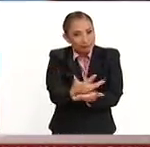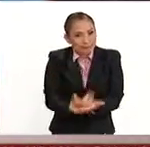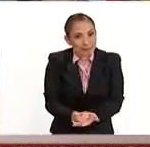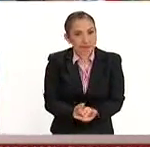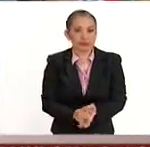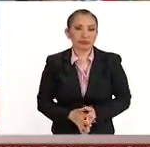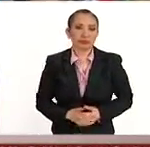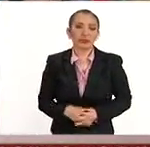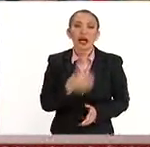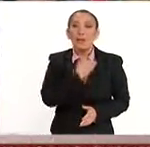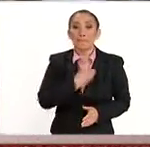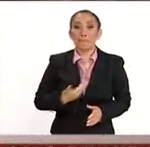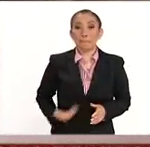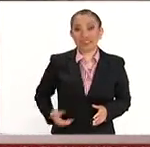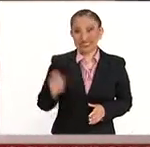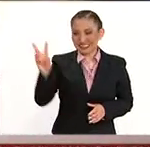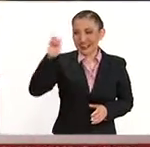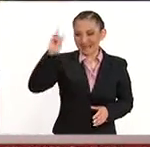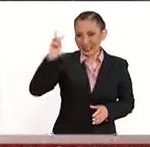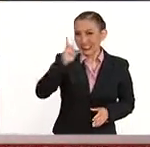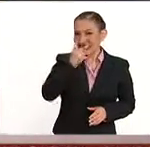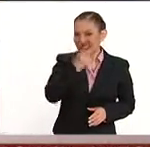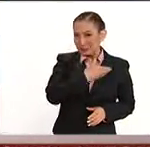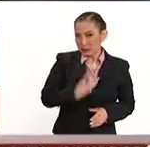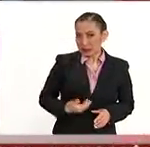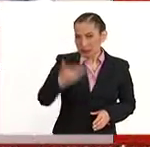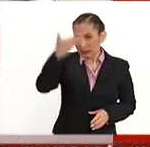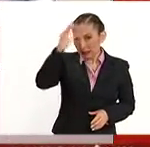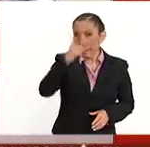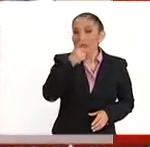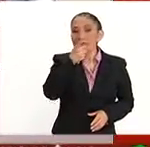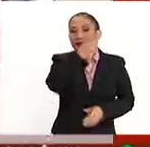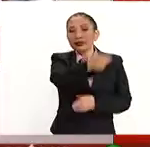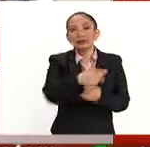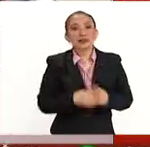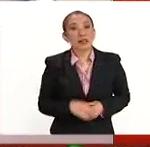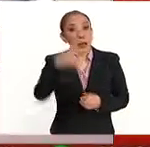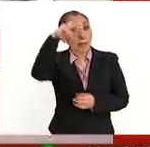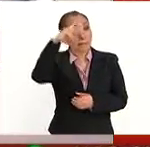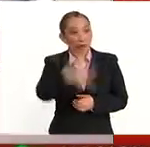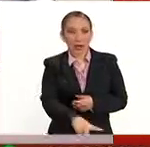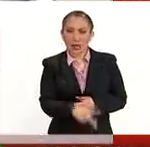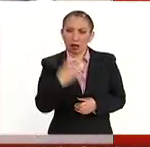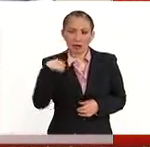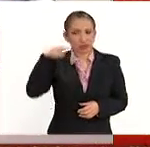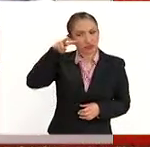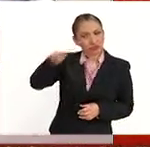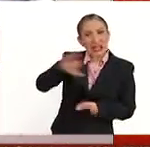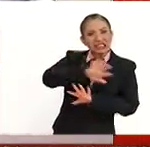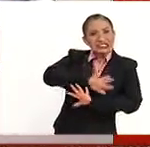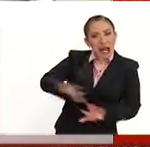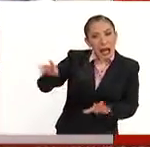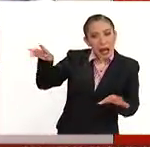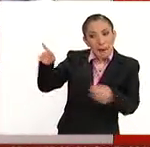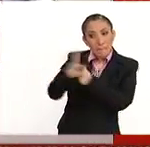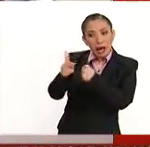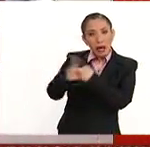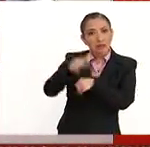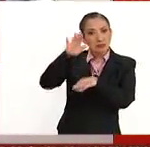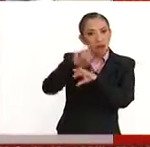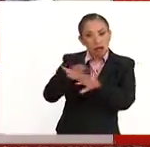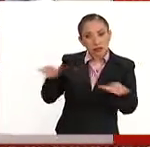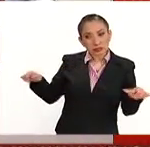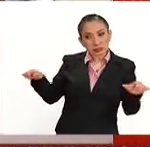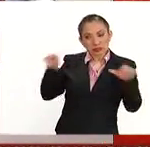Sin duda alguna, presidente, justamente el viernes pasado, el presidente Enrique Peña Nieto, dijo que México es ya uno de los países más